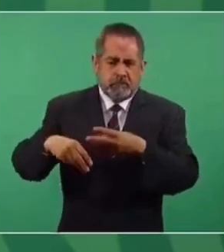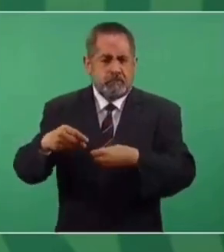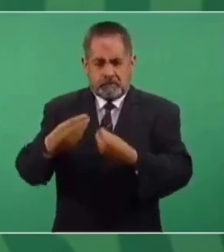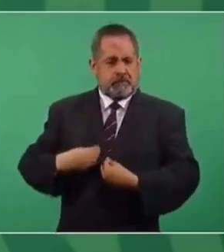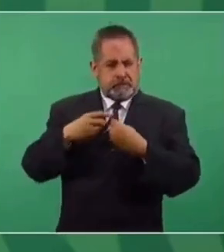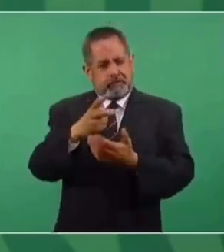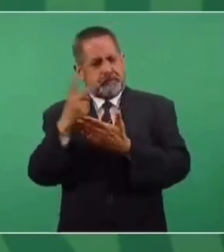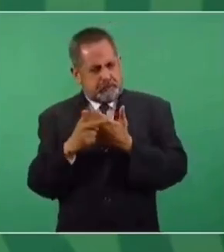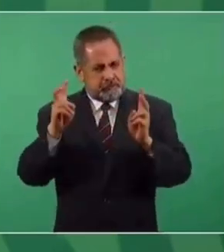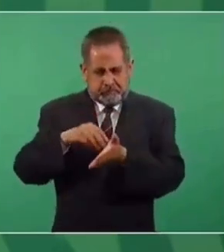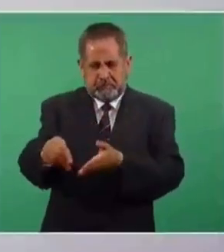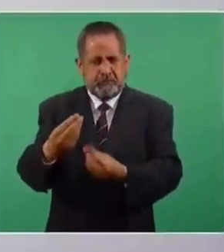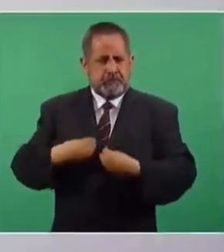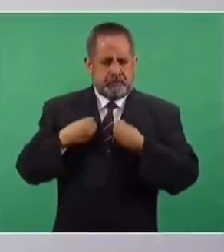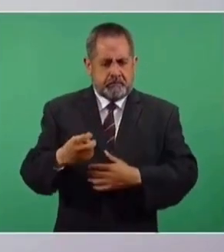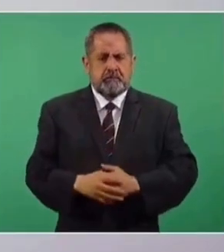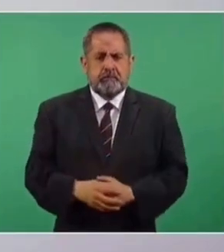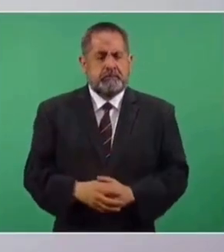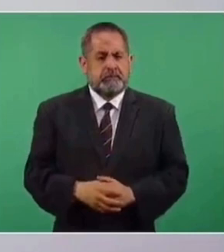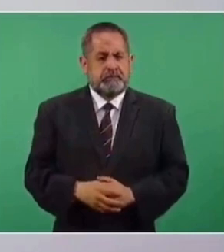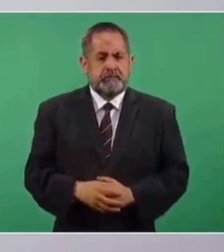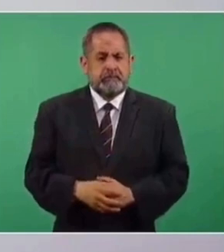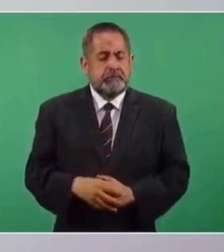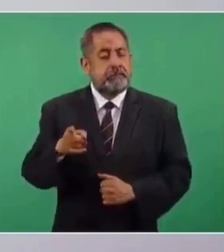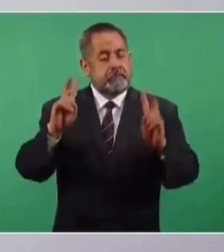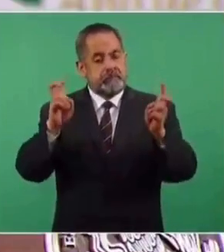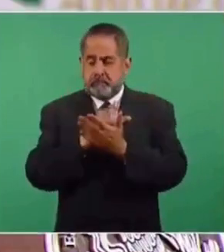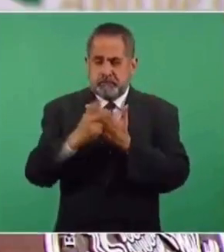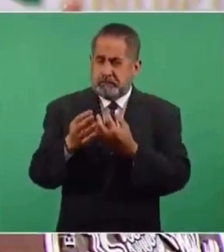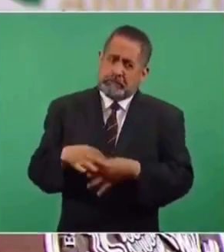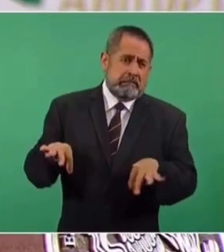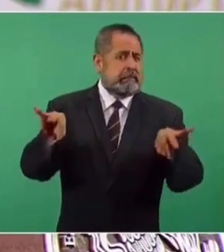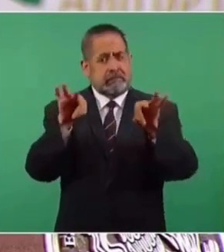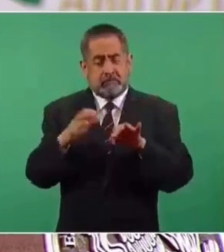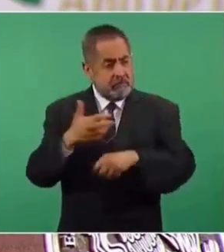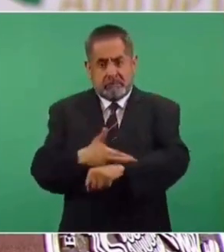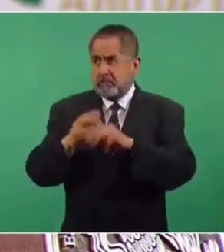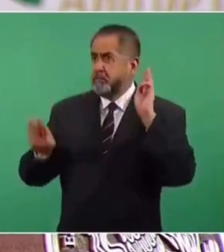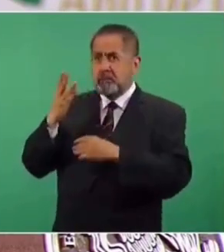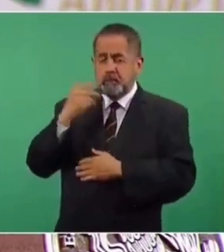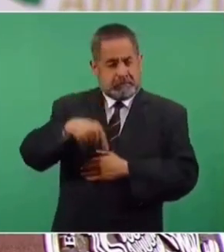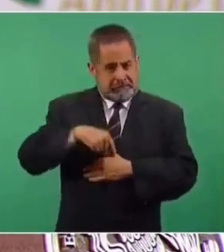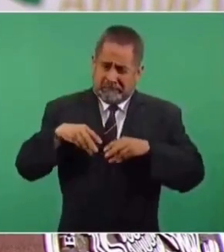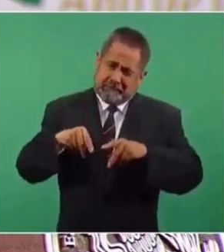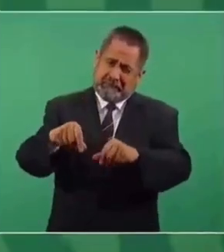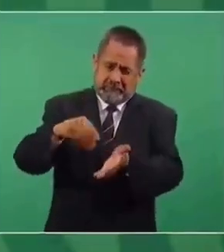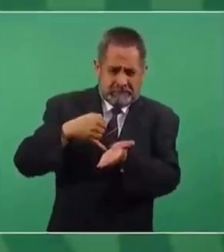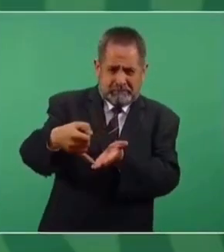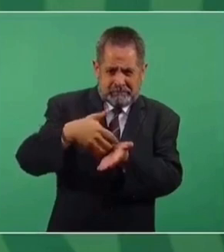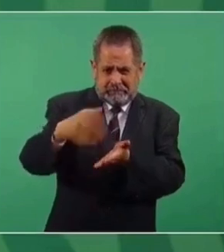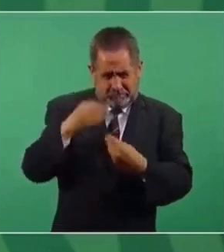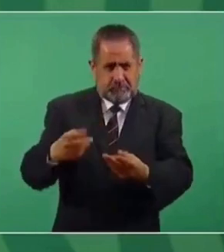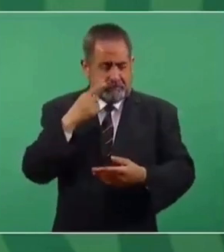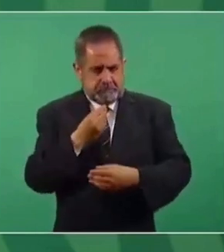Ese programa Sembrando Vida es el programa de reforestación más importante que se está aplicando en el mundo. Para